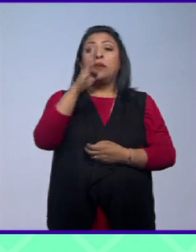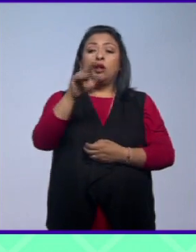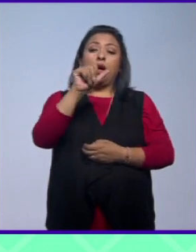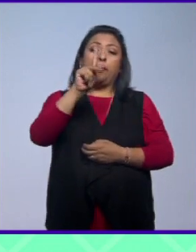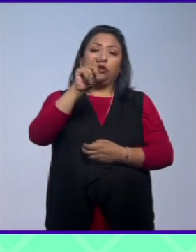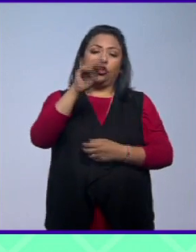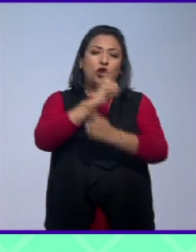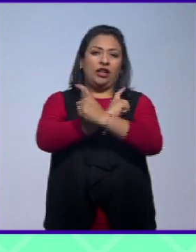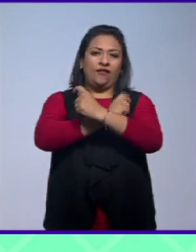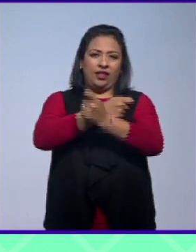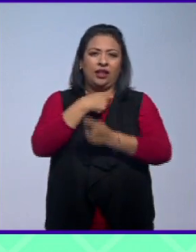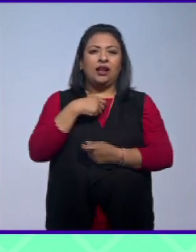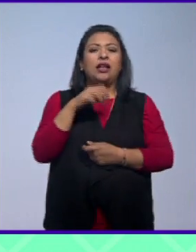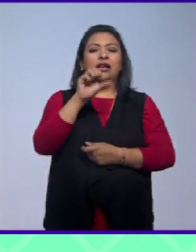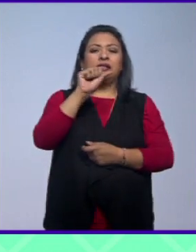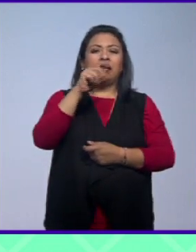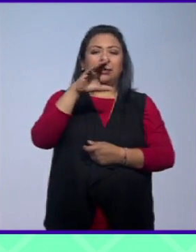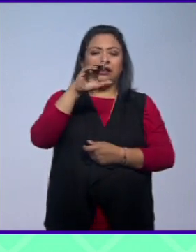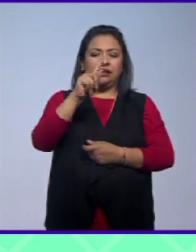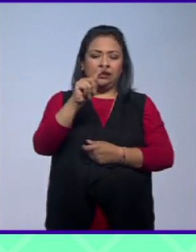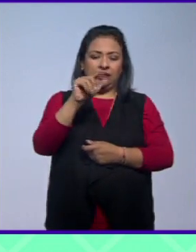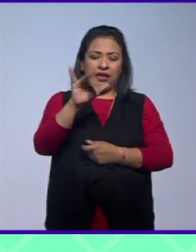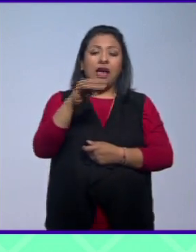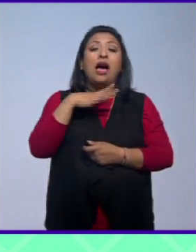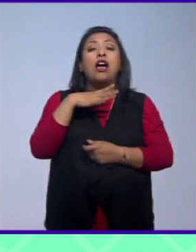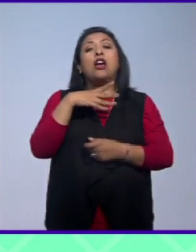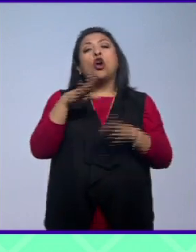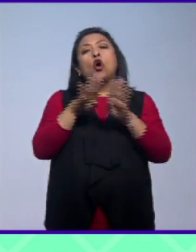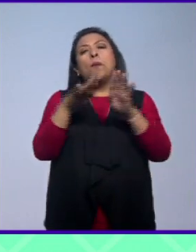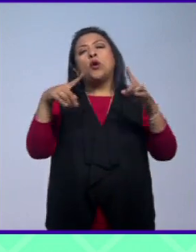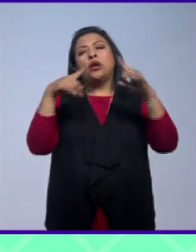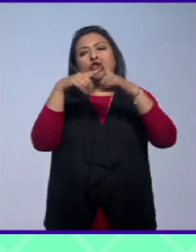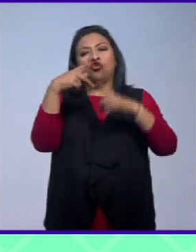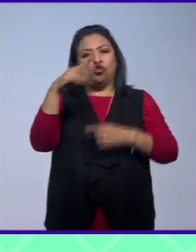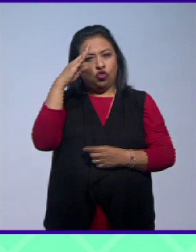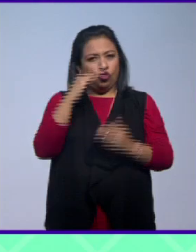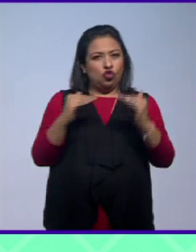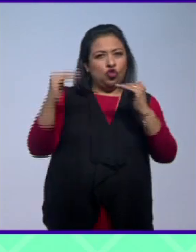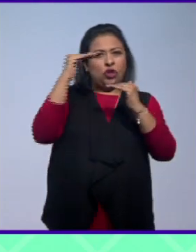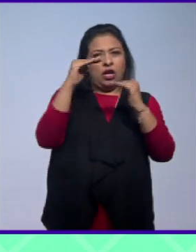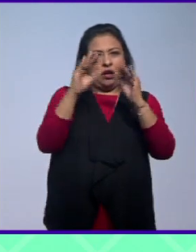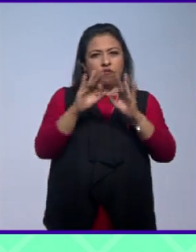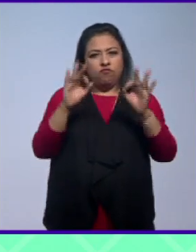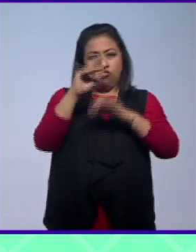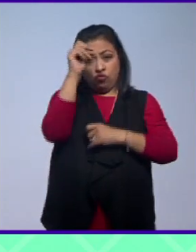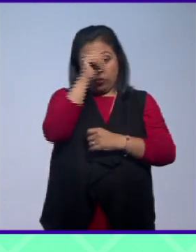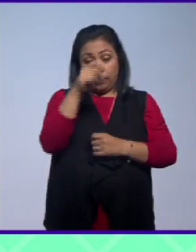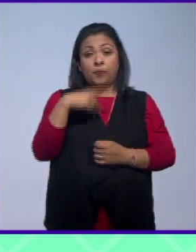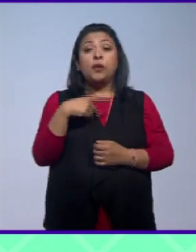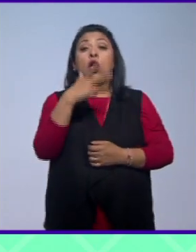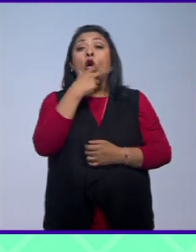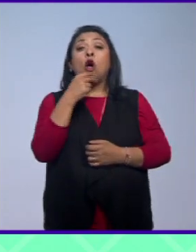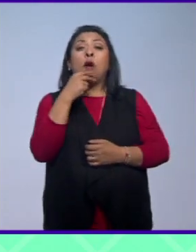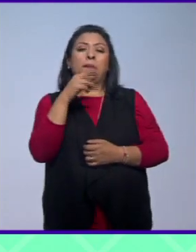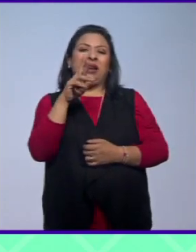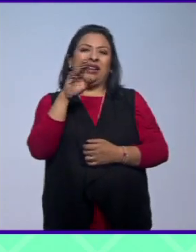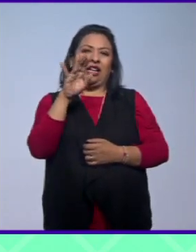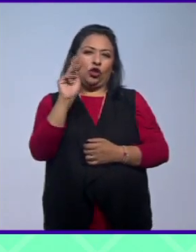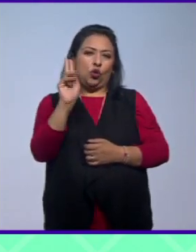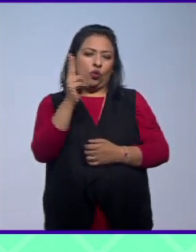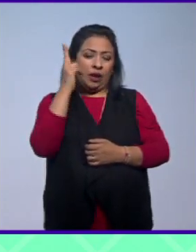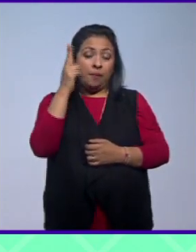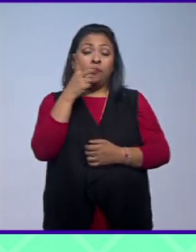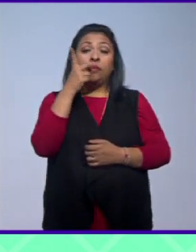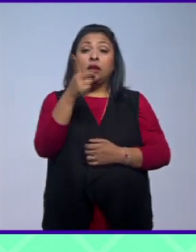vaticana y la sacristía pontificia de celebraciones litúrgicas del sumo pontífice. El rector de la máxima casa de estudios